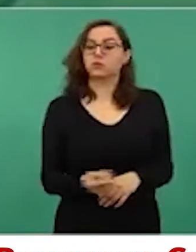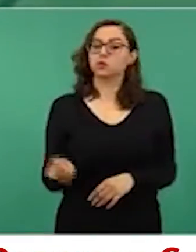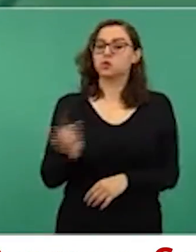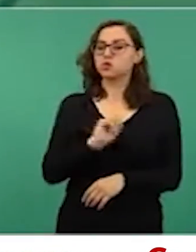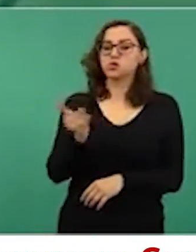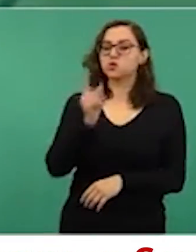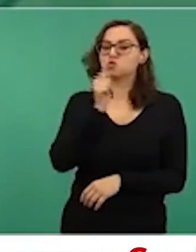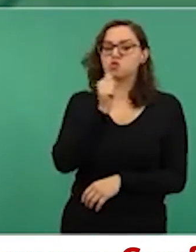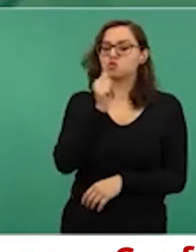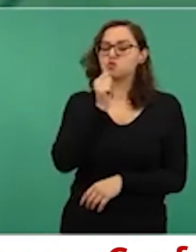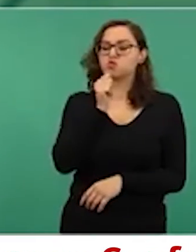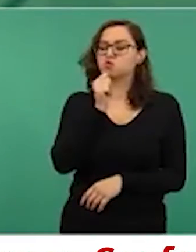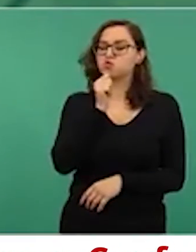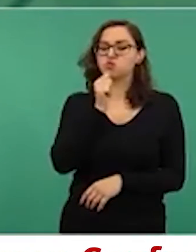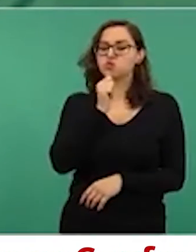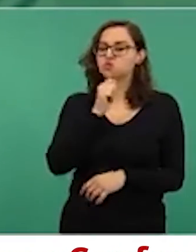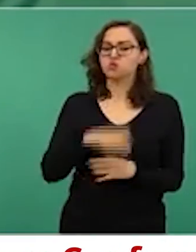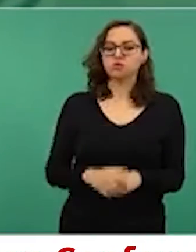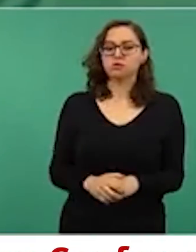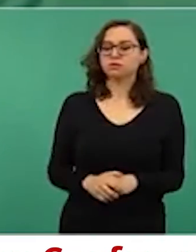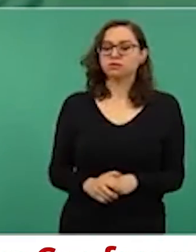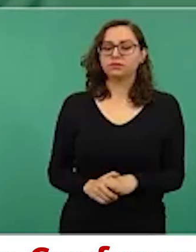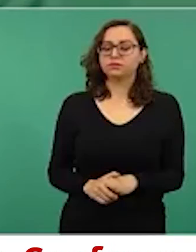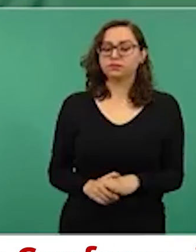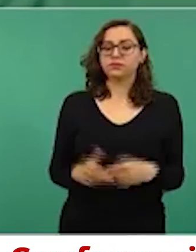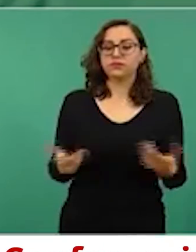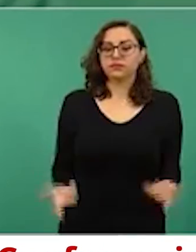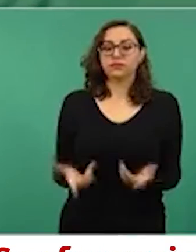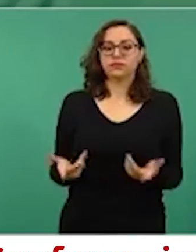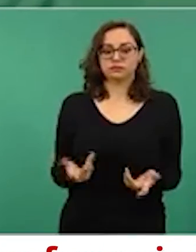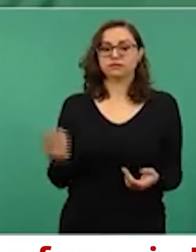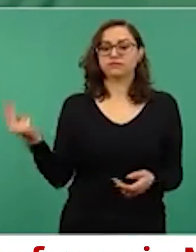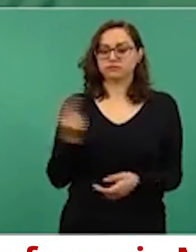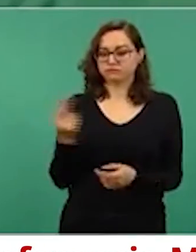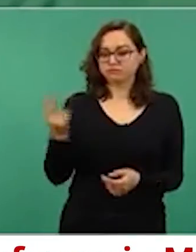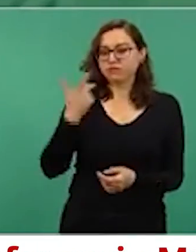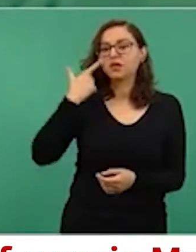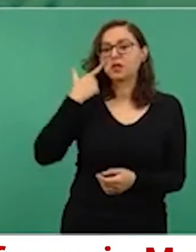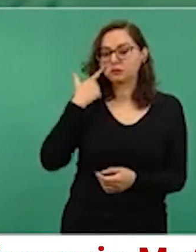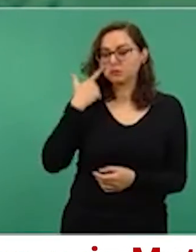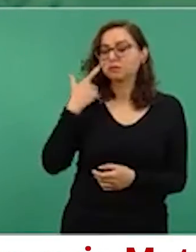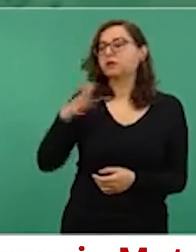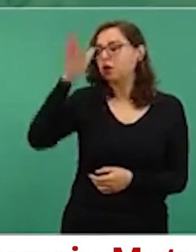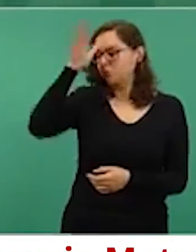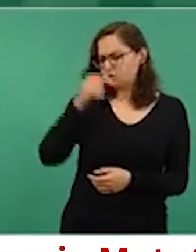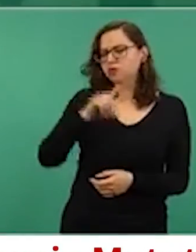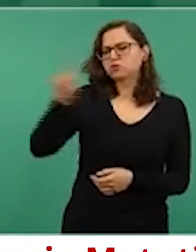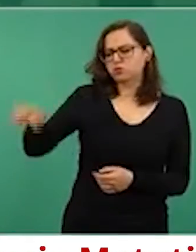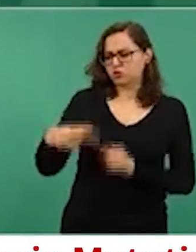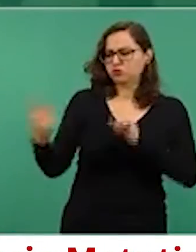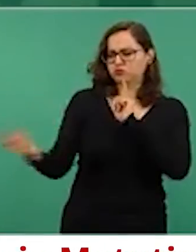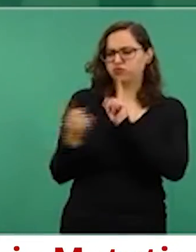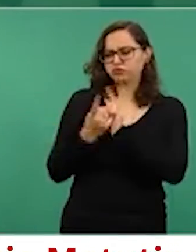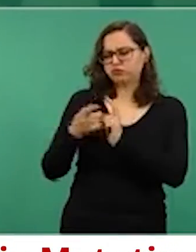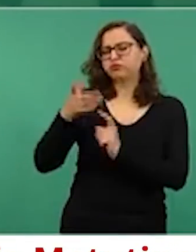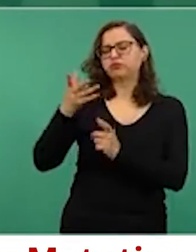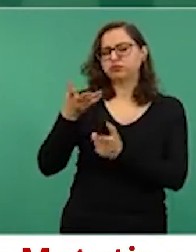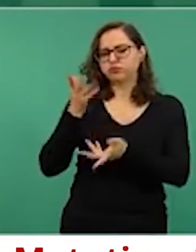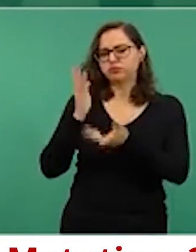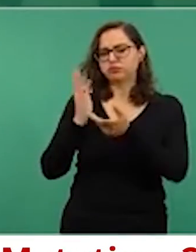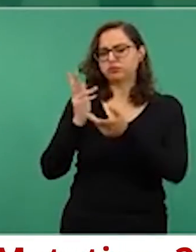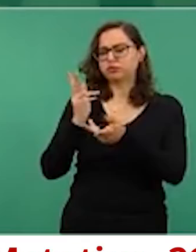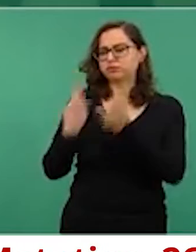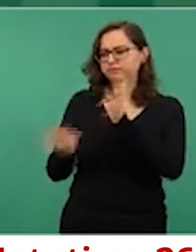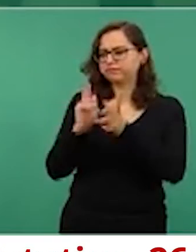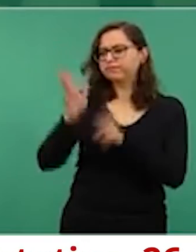qué acuerdos me voy a informar sobre esto. Es que